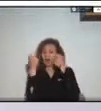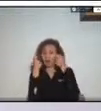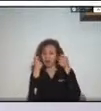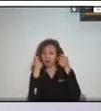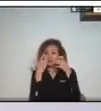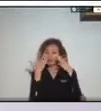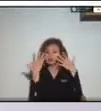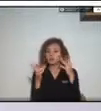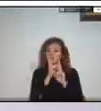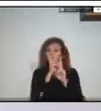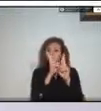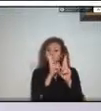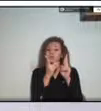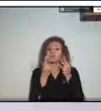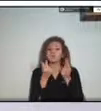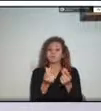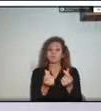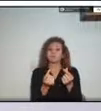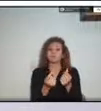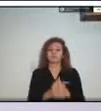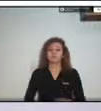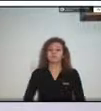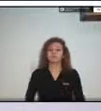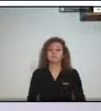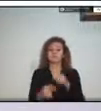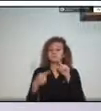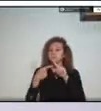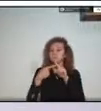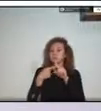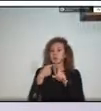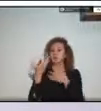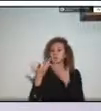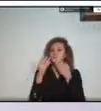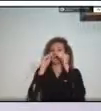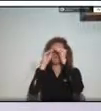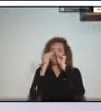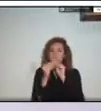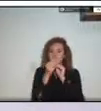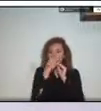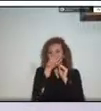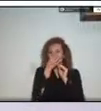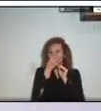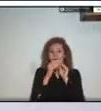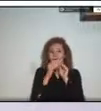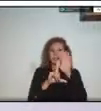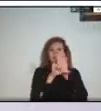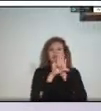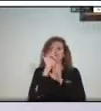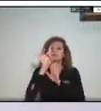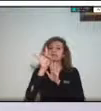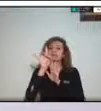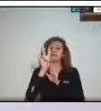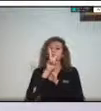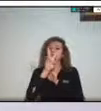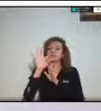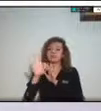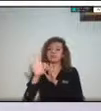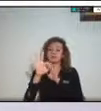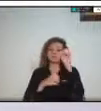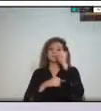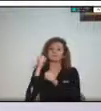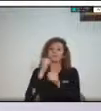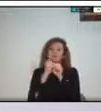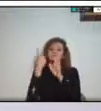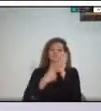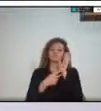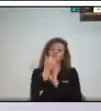a emergencias un instrumento de planificación que acoge la ley 1523 de 2012 la política nacional de gestión de riesgo